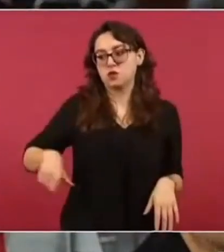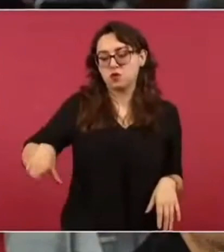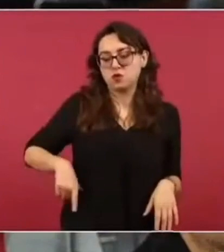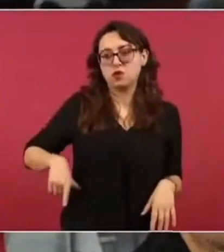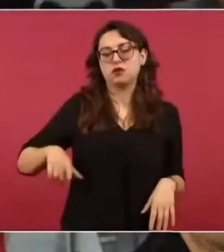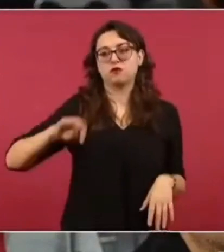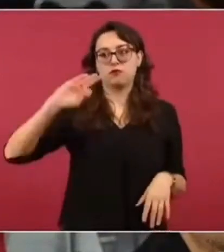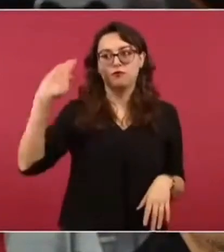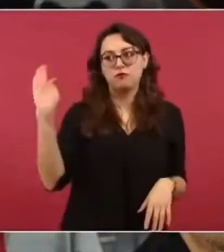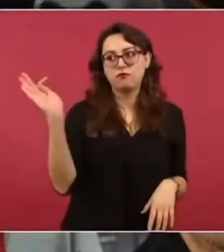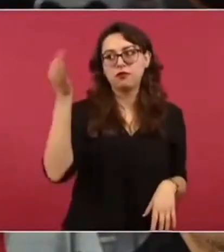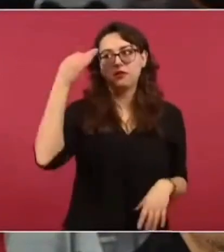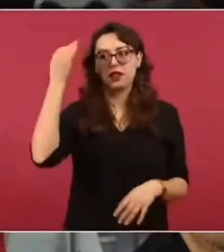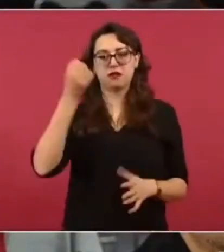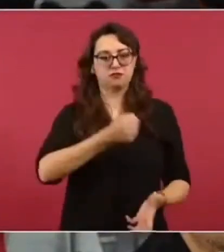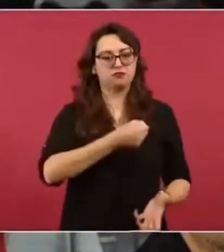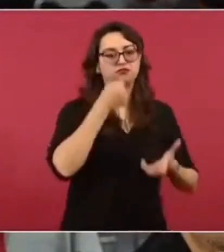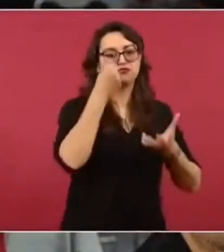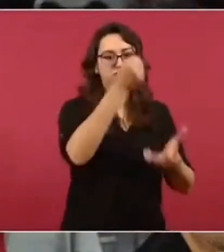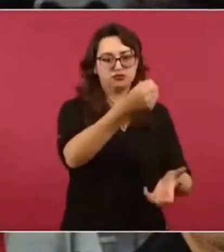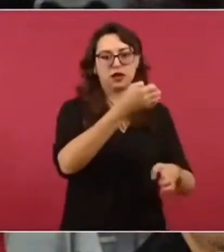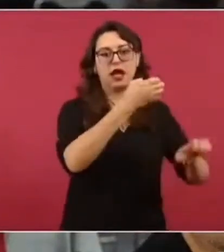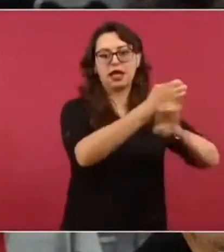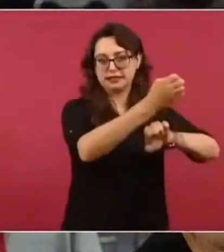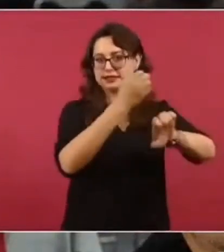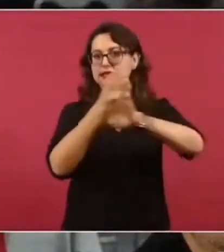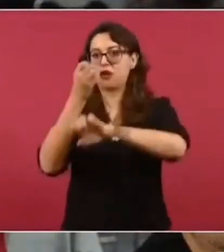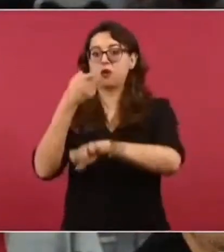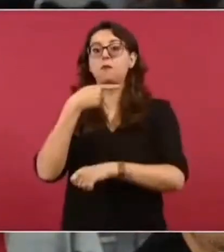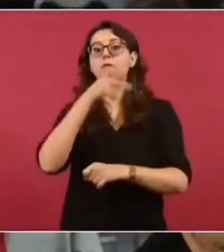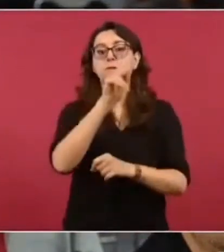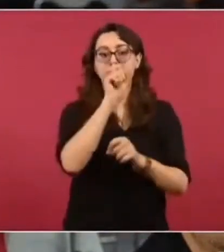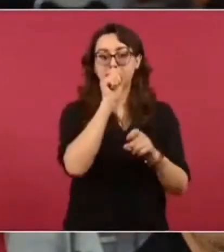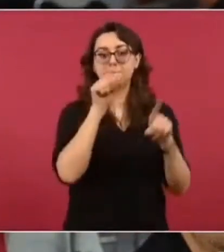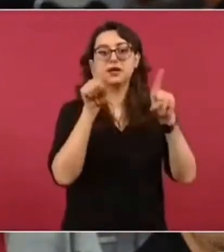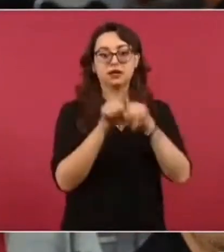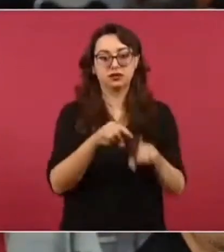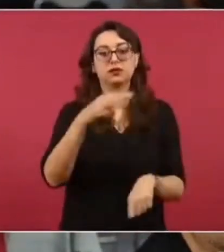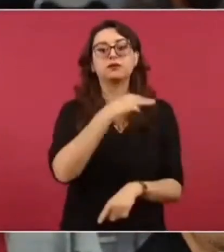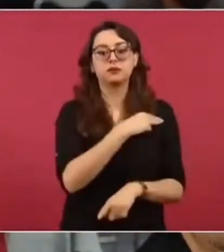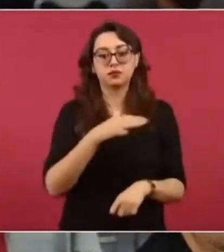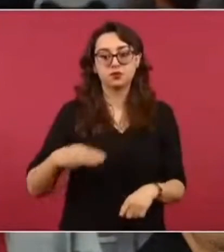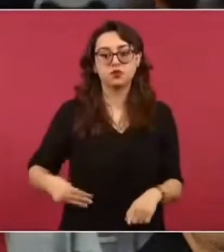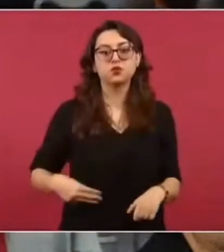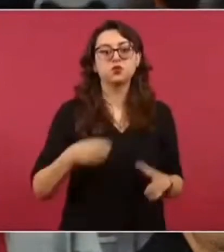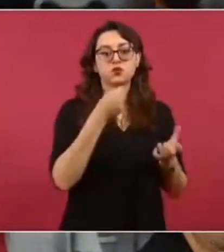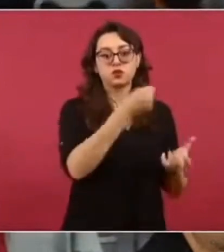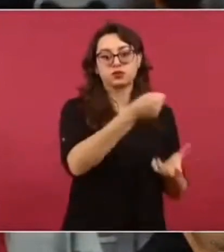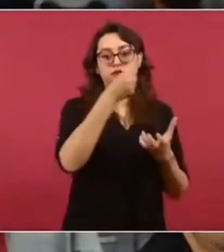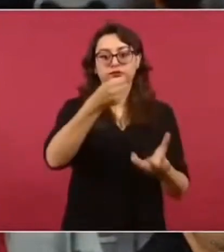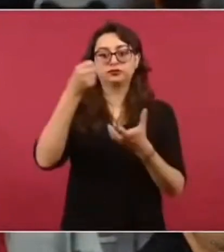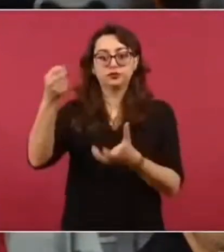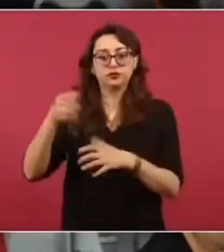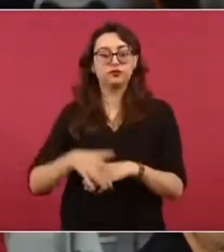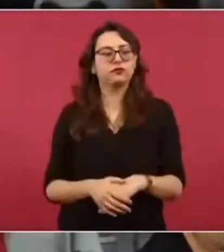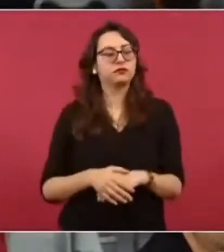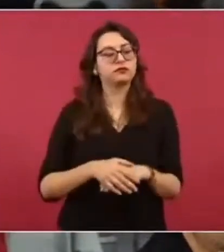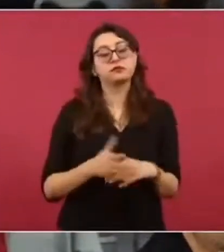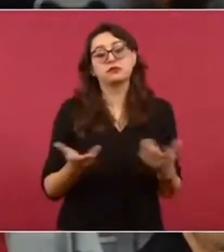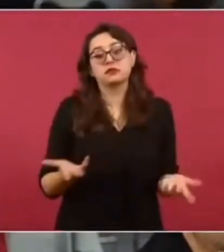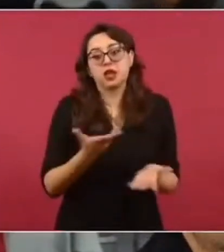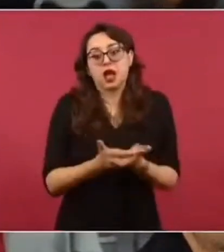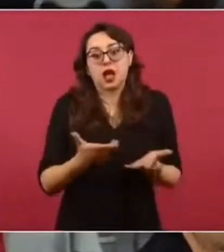federaciones y municipios. Hemos visto los cambios, porque si está en el tema de Ciudad de México, pues yo tenía mucho que ir para acá y veo una ciudad